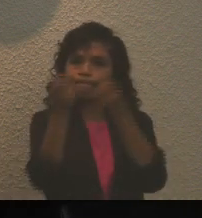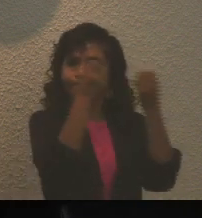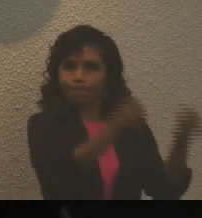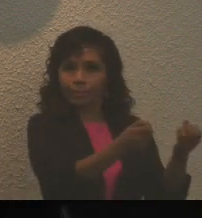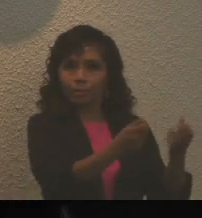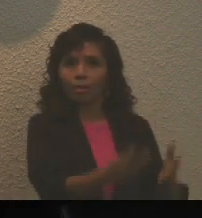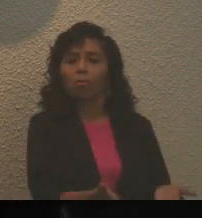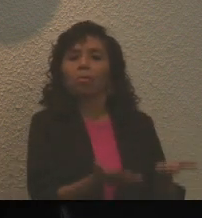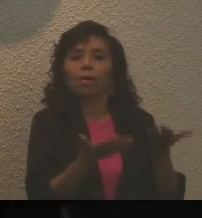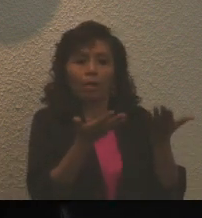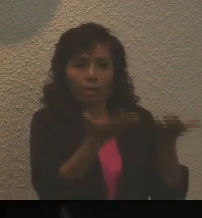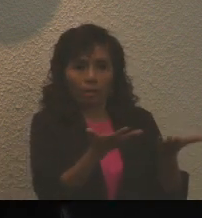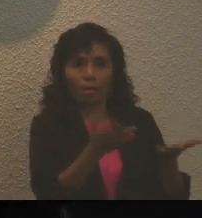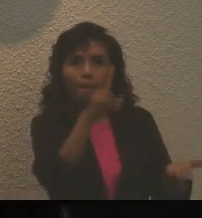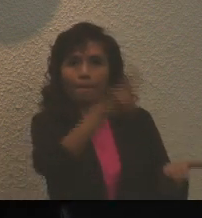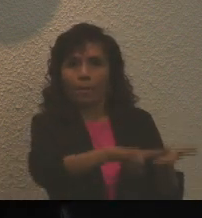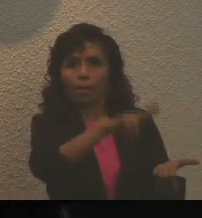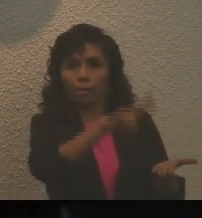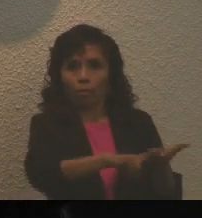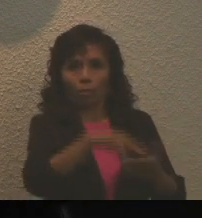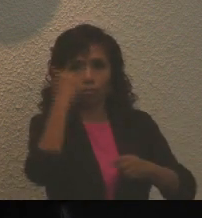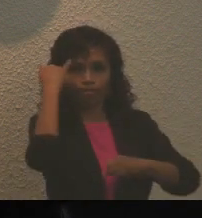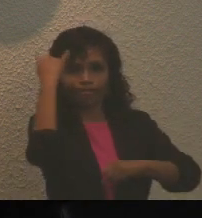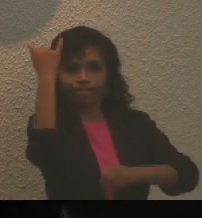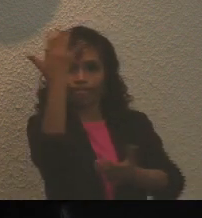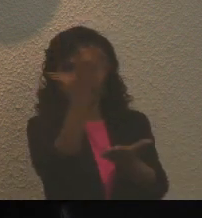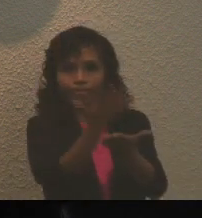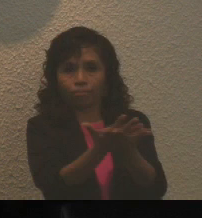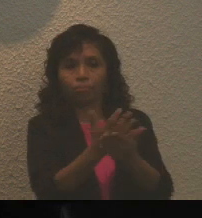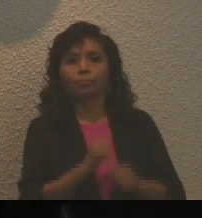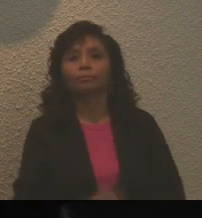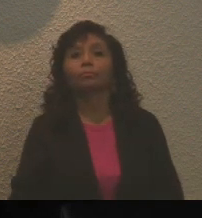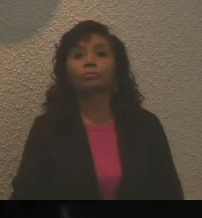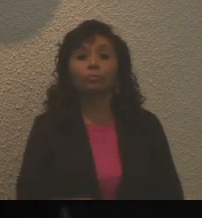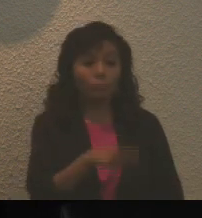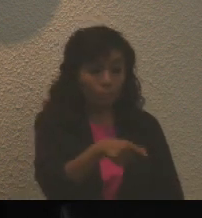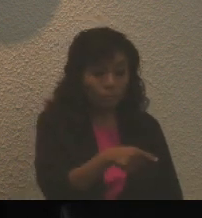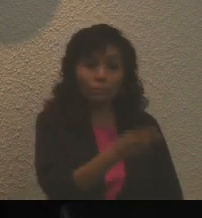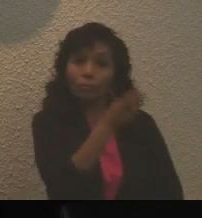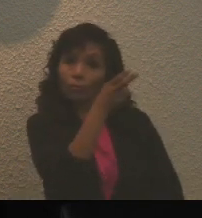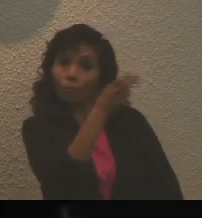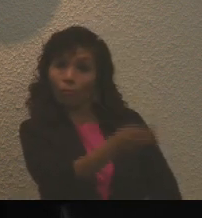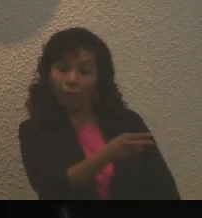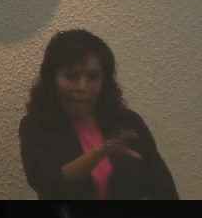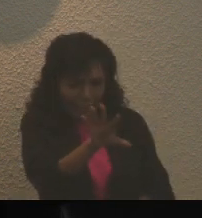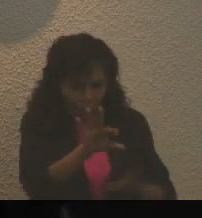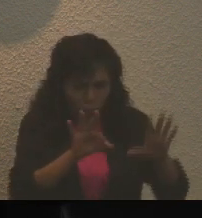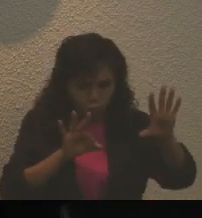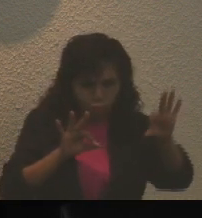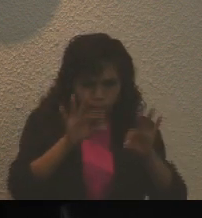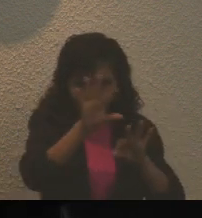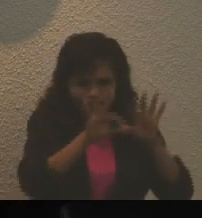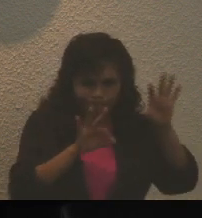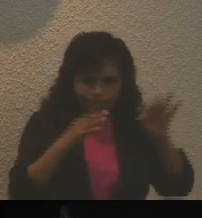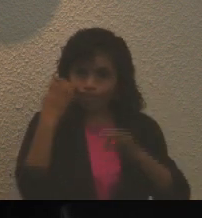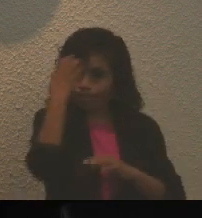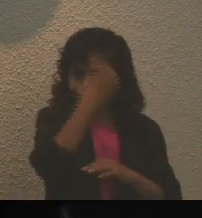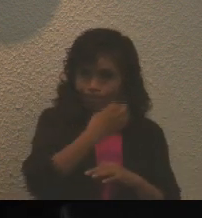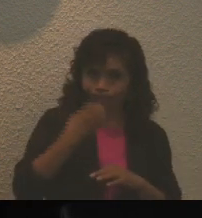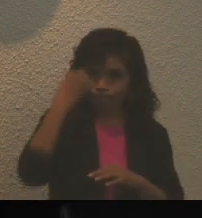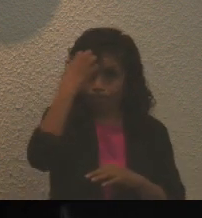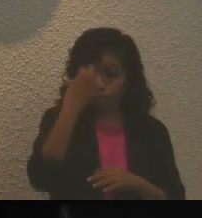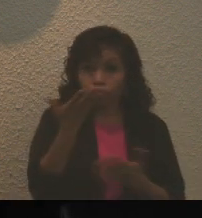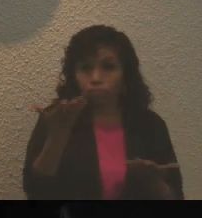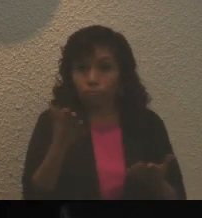sustentar la propuesta. El procedimiento para la selección de las personas que